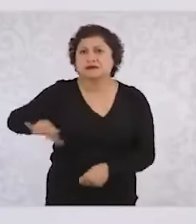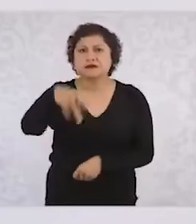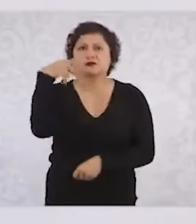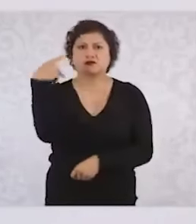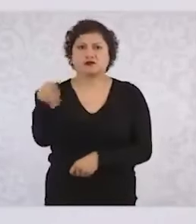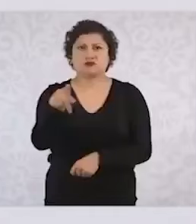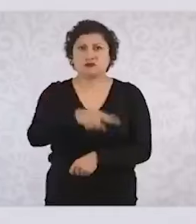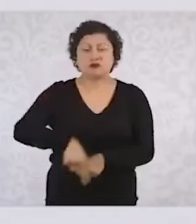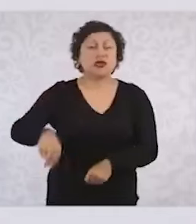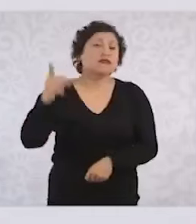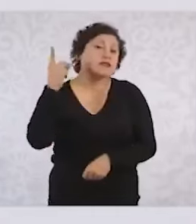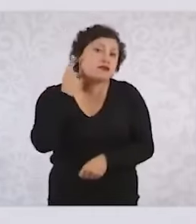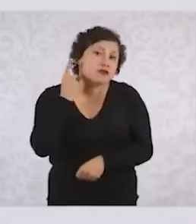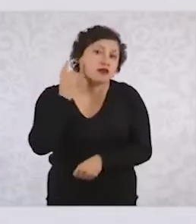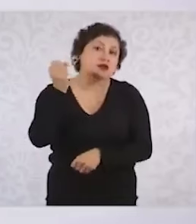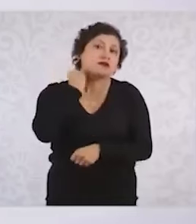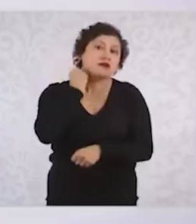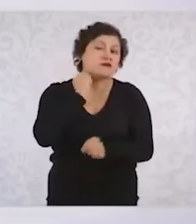el pueblo de México.